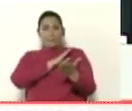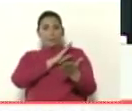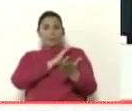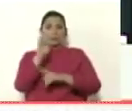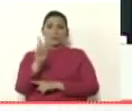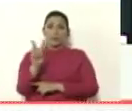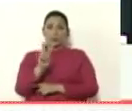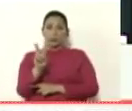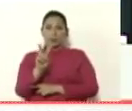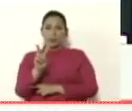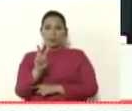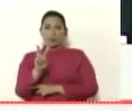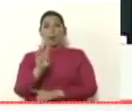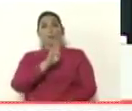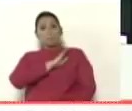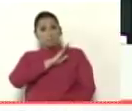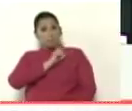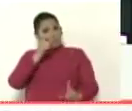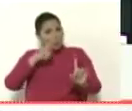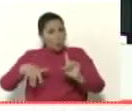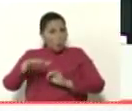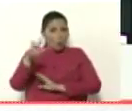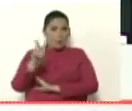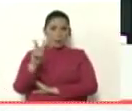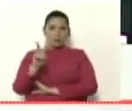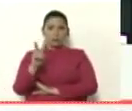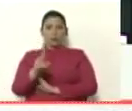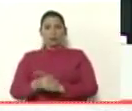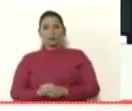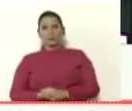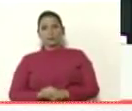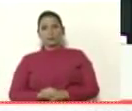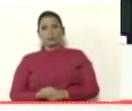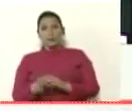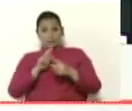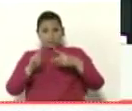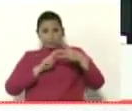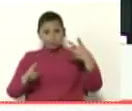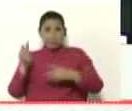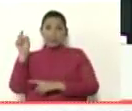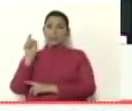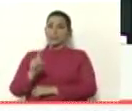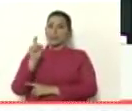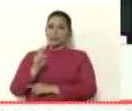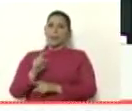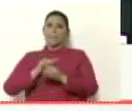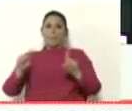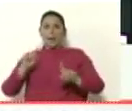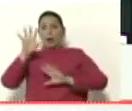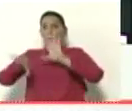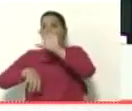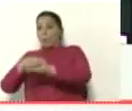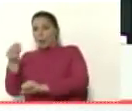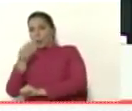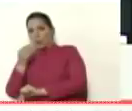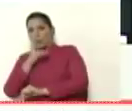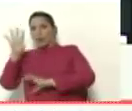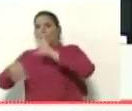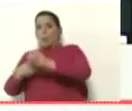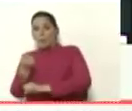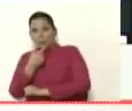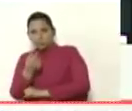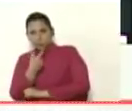Venezuela, que le pertenece al pueblo de Venezuela, que es el de los recursos que necesitamos para comprar alimentos, para comprar